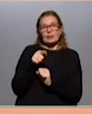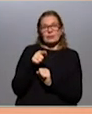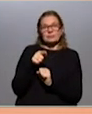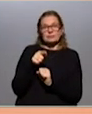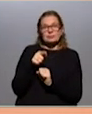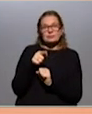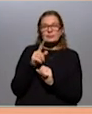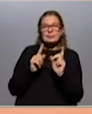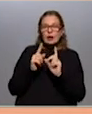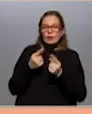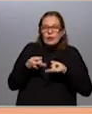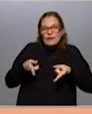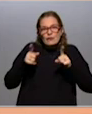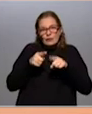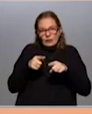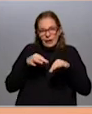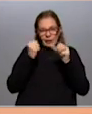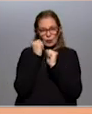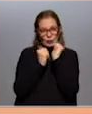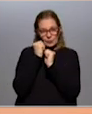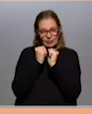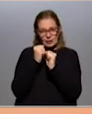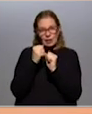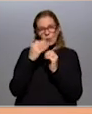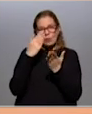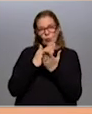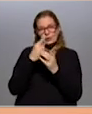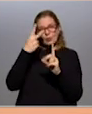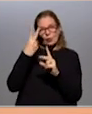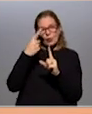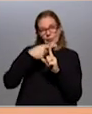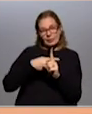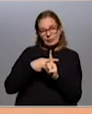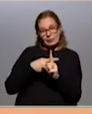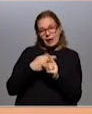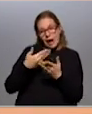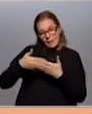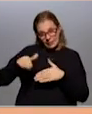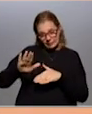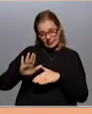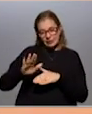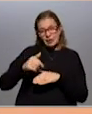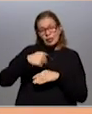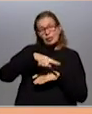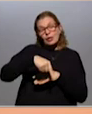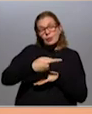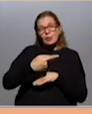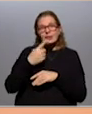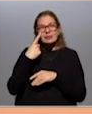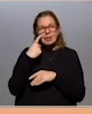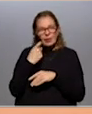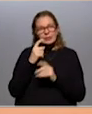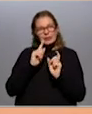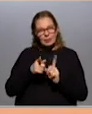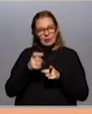hay una reactivación de la economía entre estos últimos dos meses. Eso por un lado. Después hay otro indicador que es